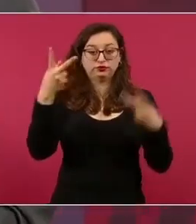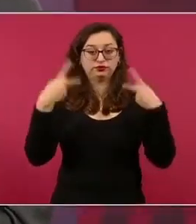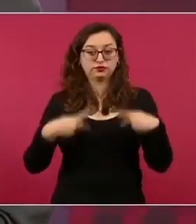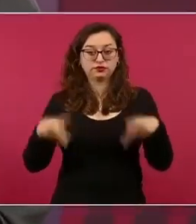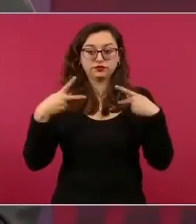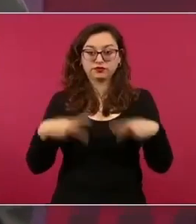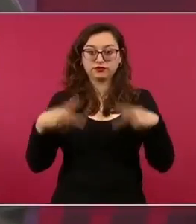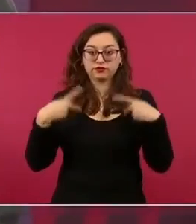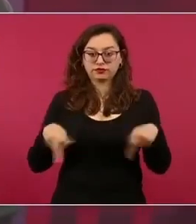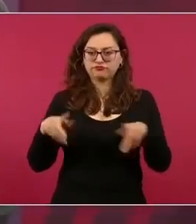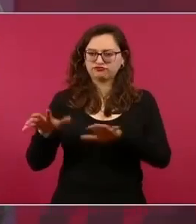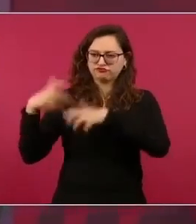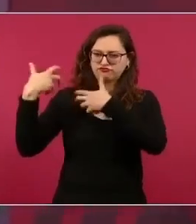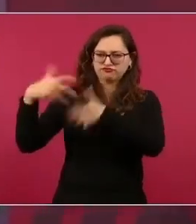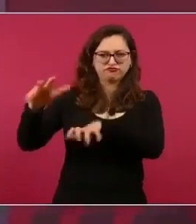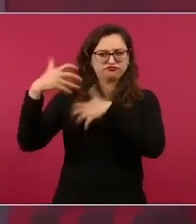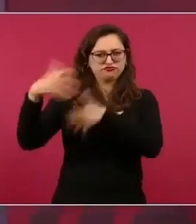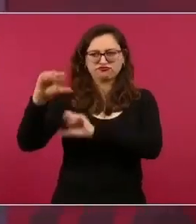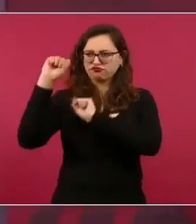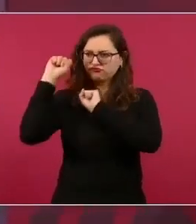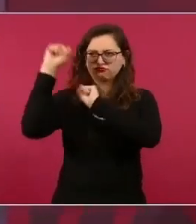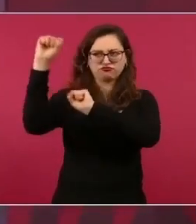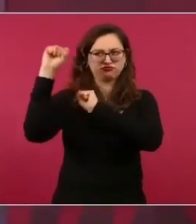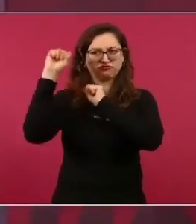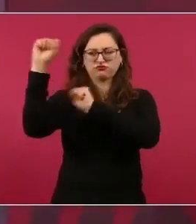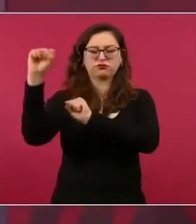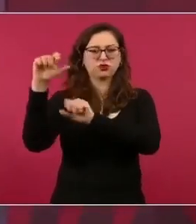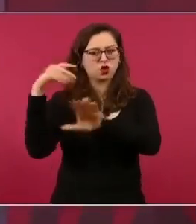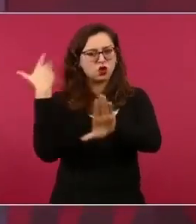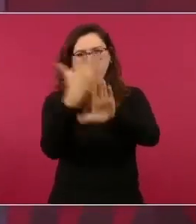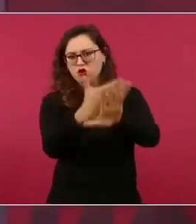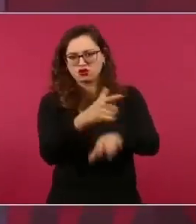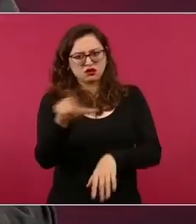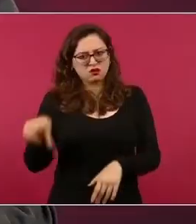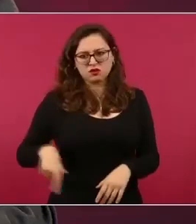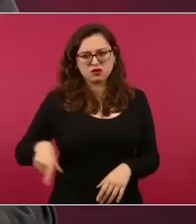están haciendo manifestaciones por la represión en el Perú.